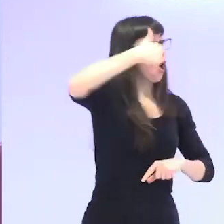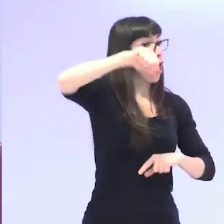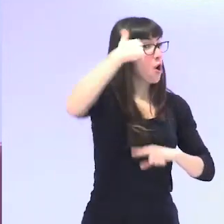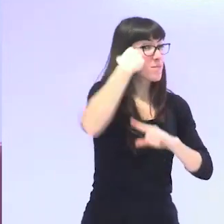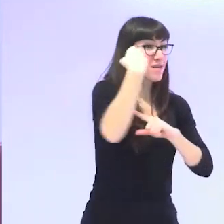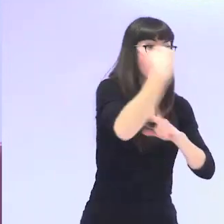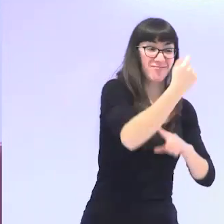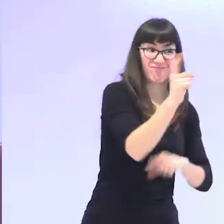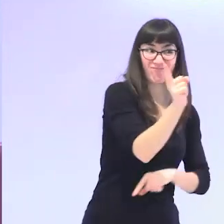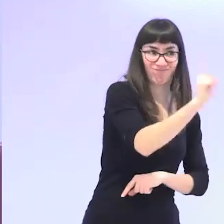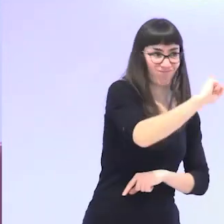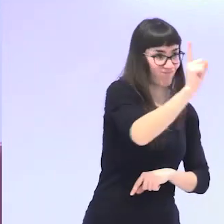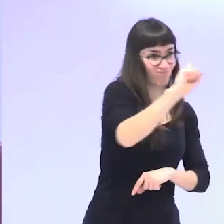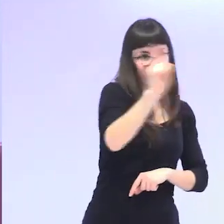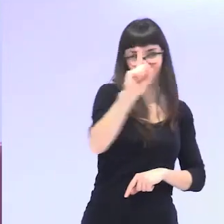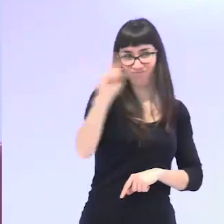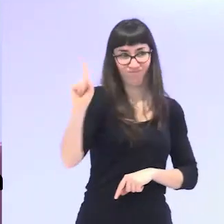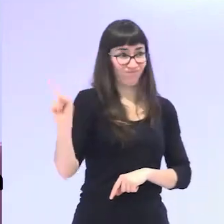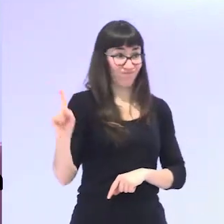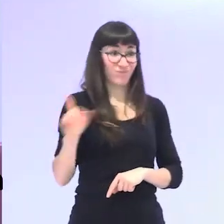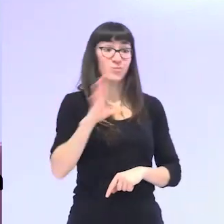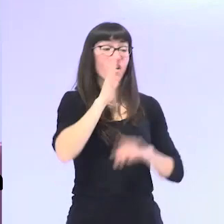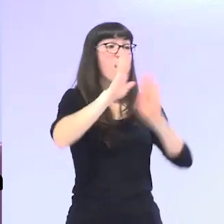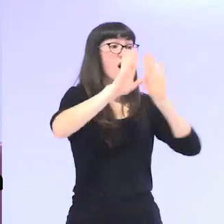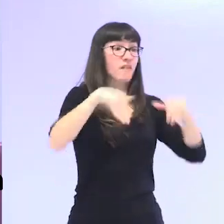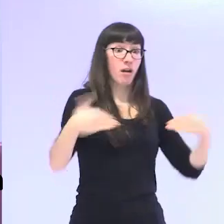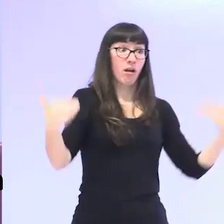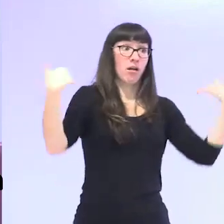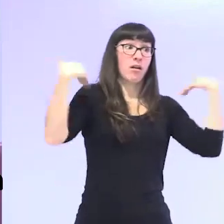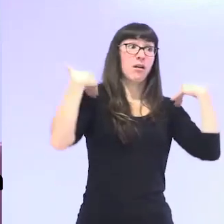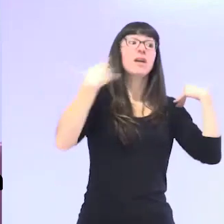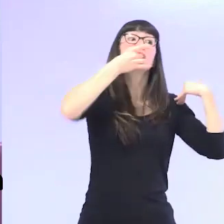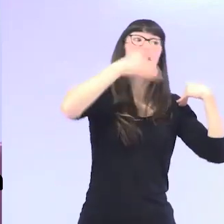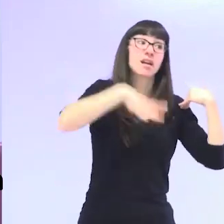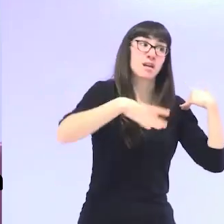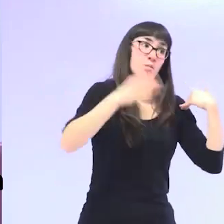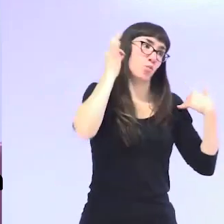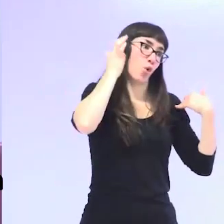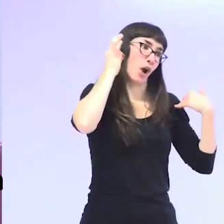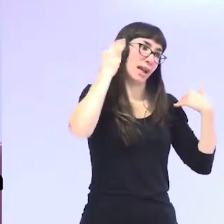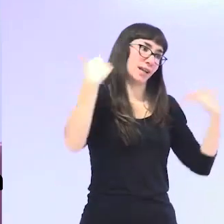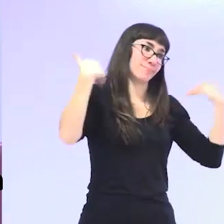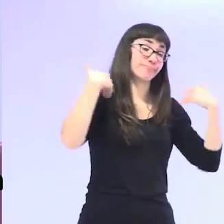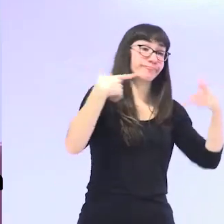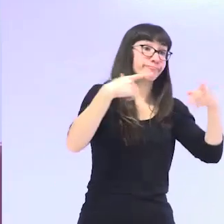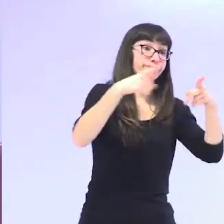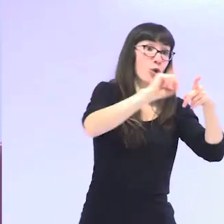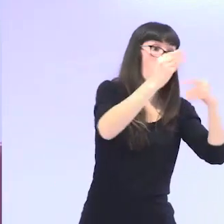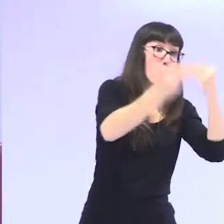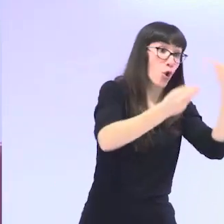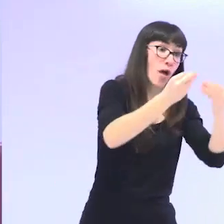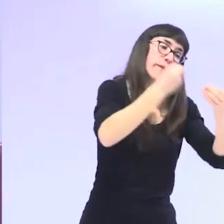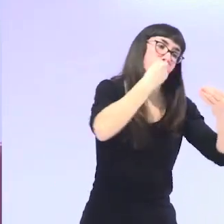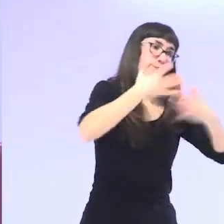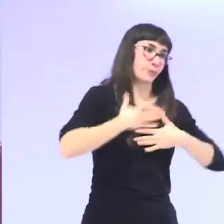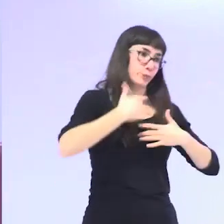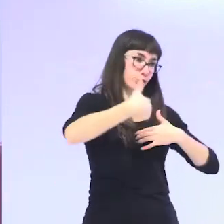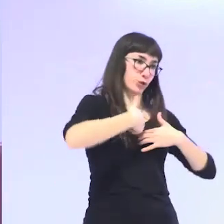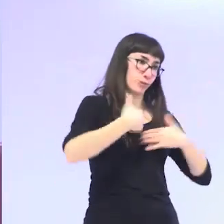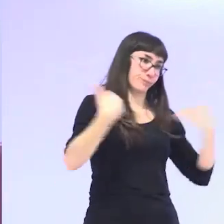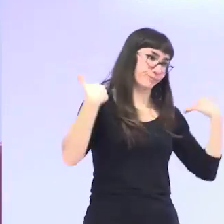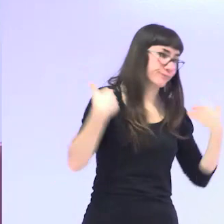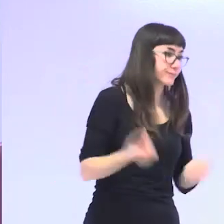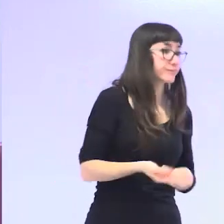cuidan como deberían cuidar y por lo tanto son las mujeres mayores las que suplen toda esa carencia que tienen los servicios públicos